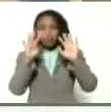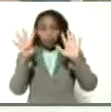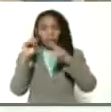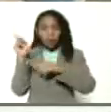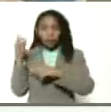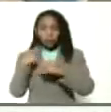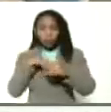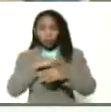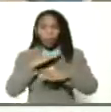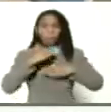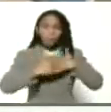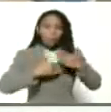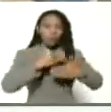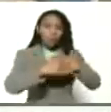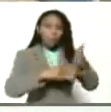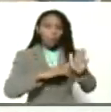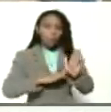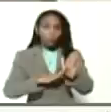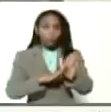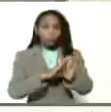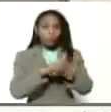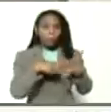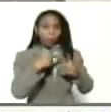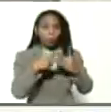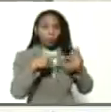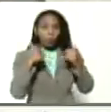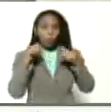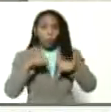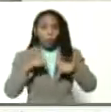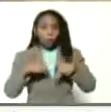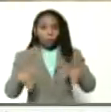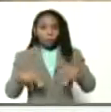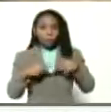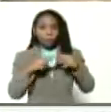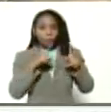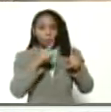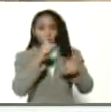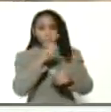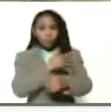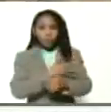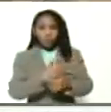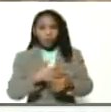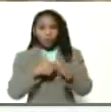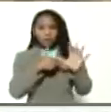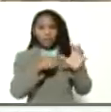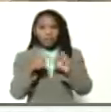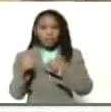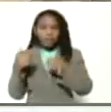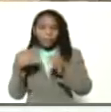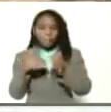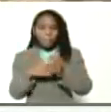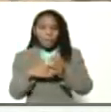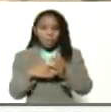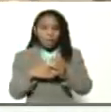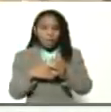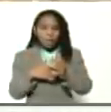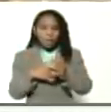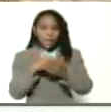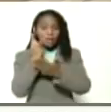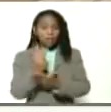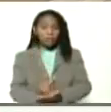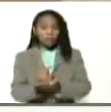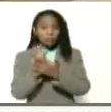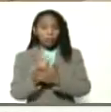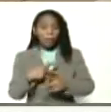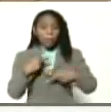escalando progresivamente esa producción y ya hoy nos encontramos en 1.600.000 kilolitros de